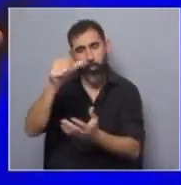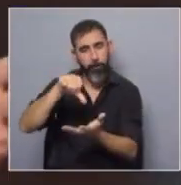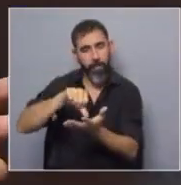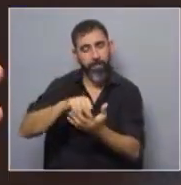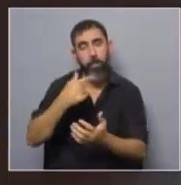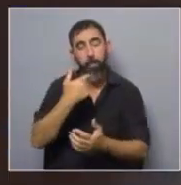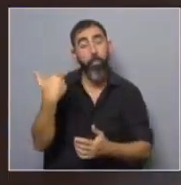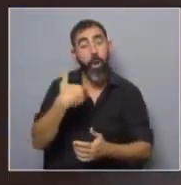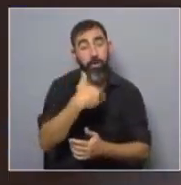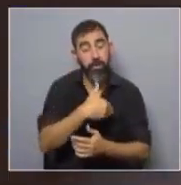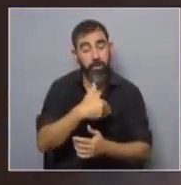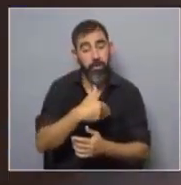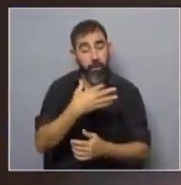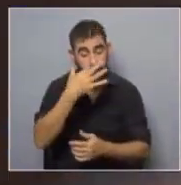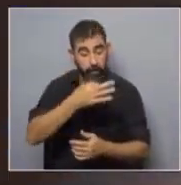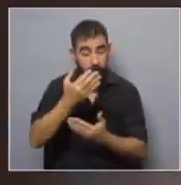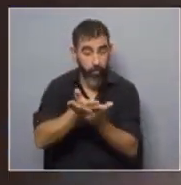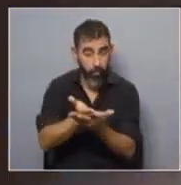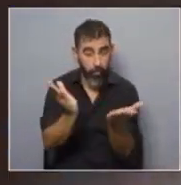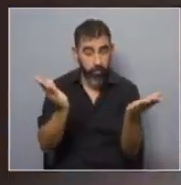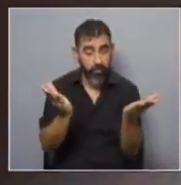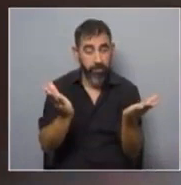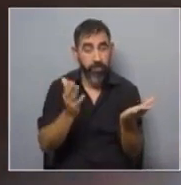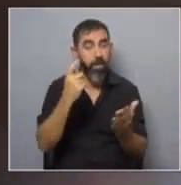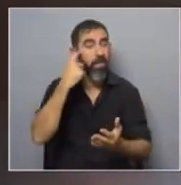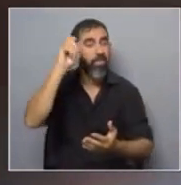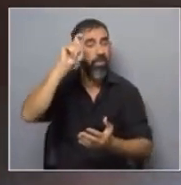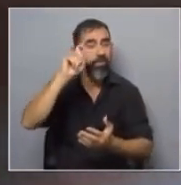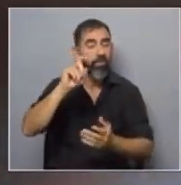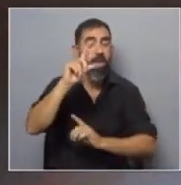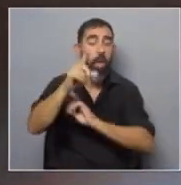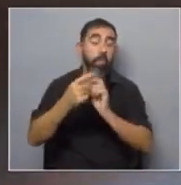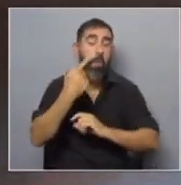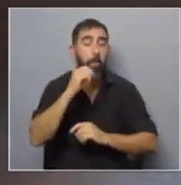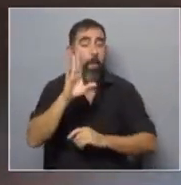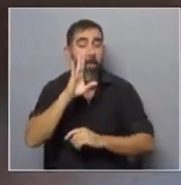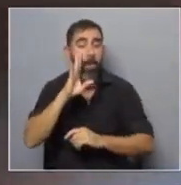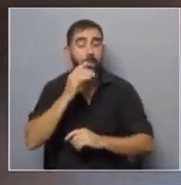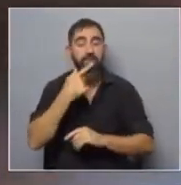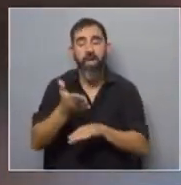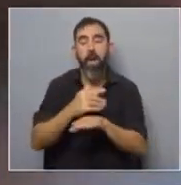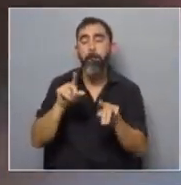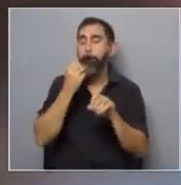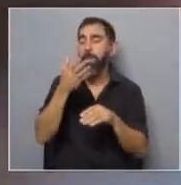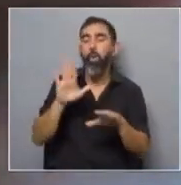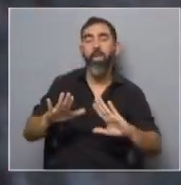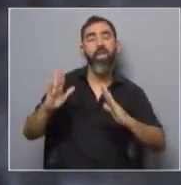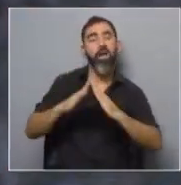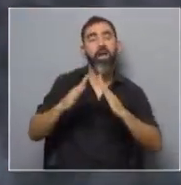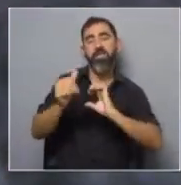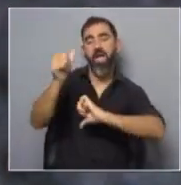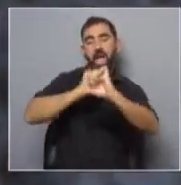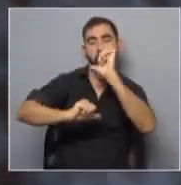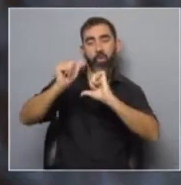Argentina, donde muestran que esta idea de algunos padres, quizás hagan la previa en casa, porque hacen la previa en casa,